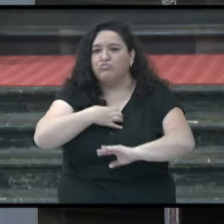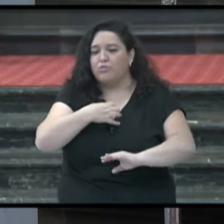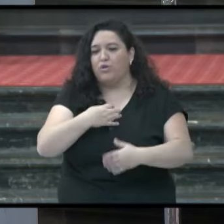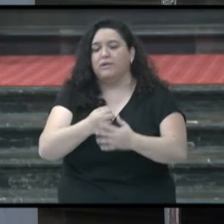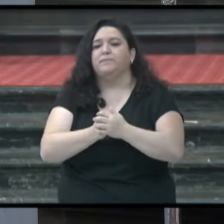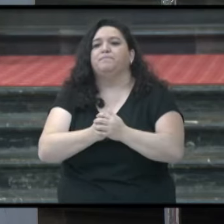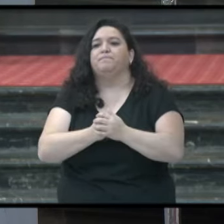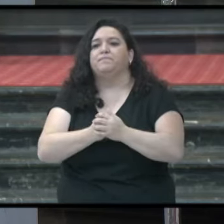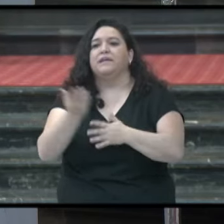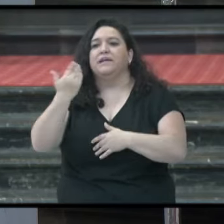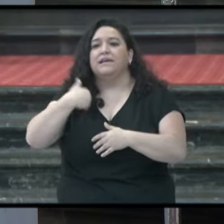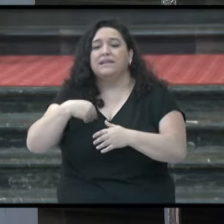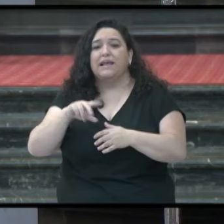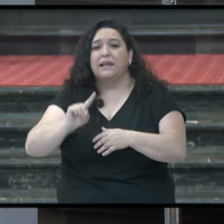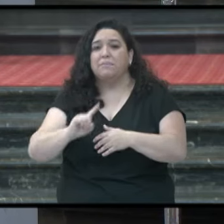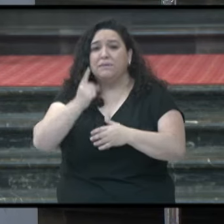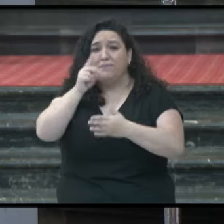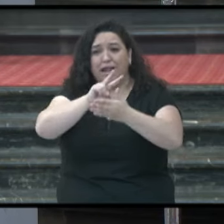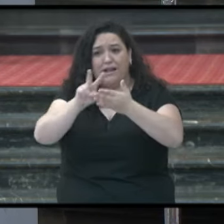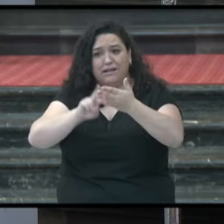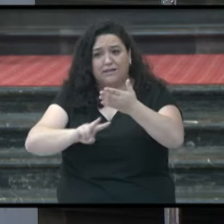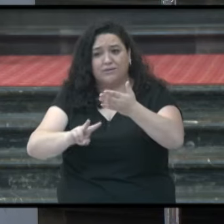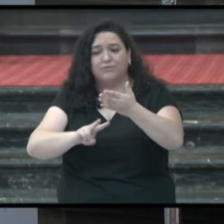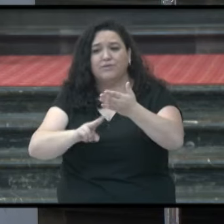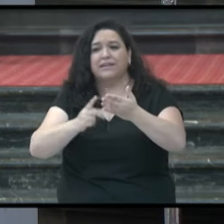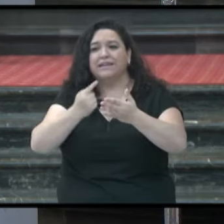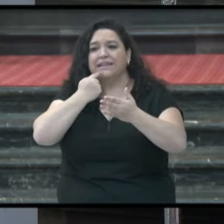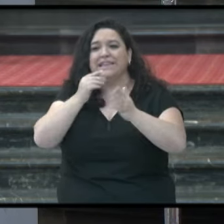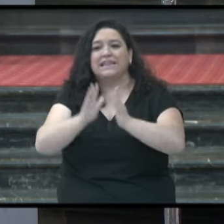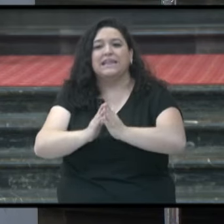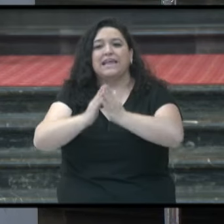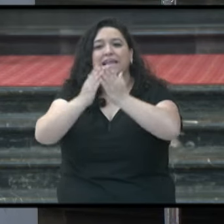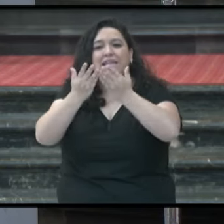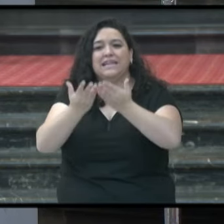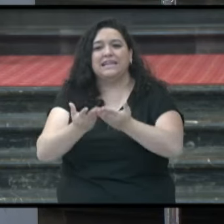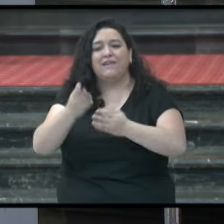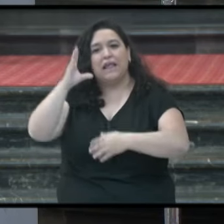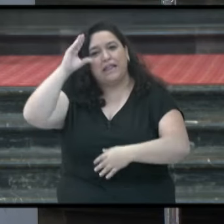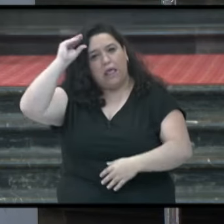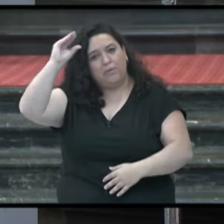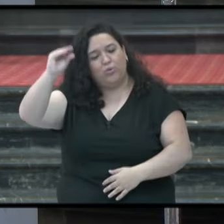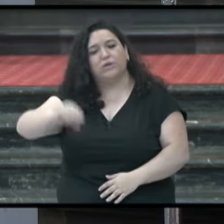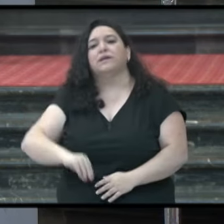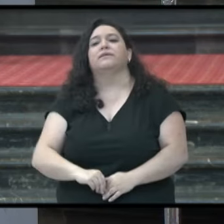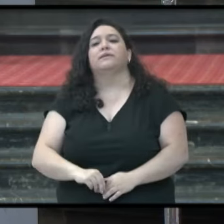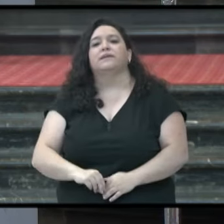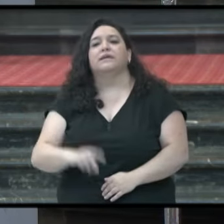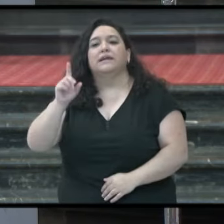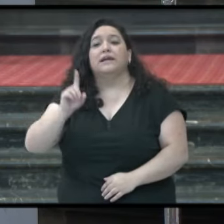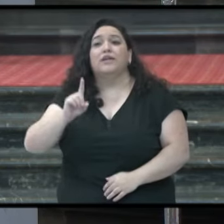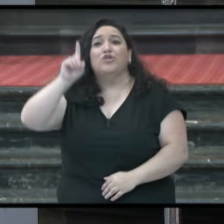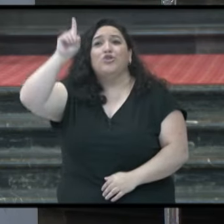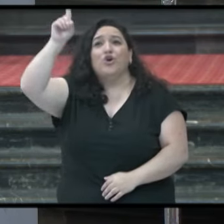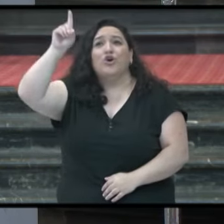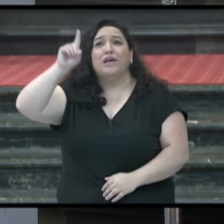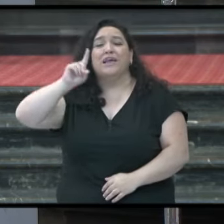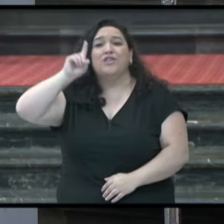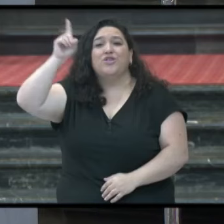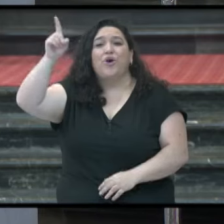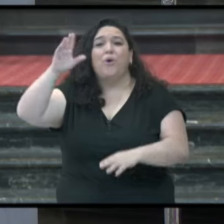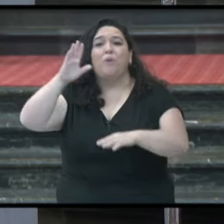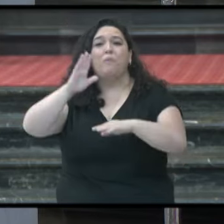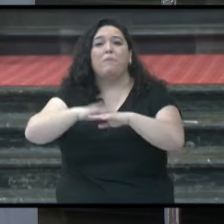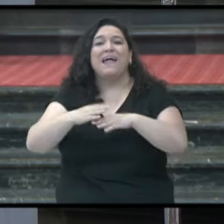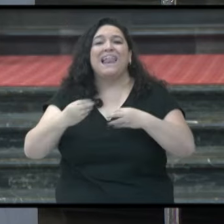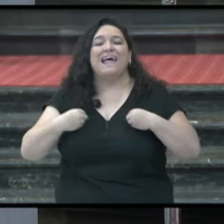Ya en la primera lectura nos dice el libro de la sabiduría que Dios es Dios para la vida,